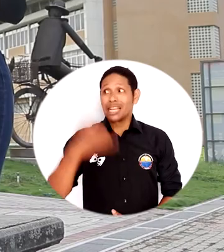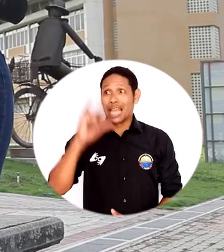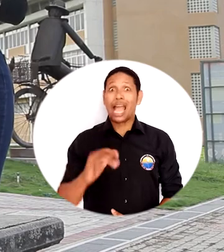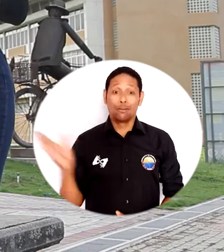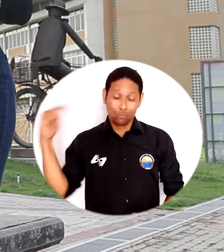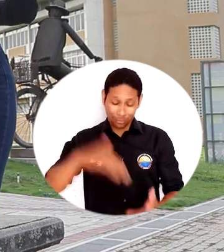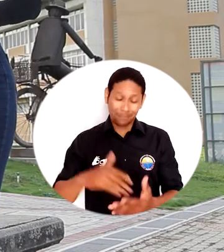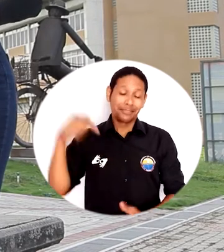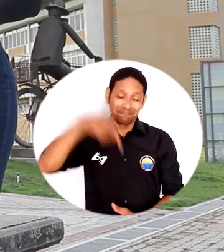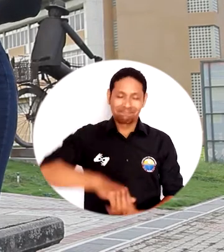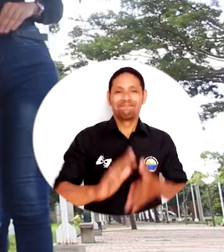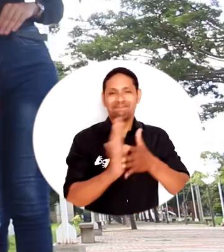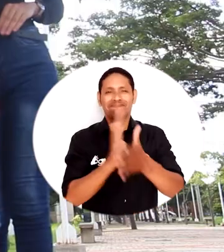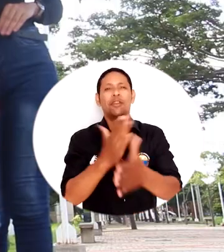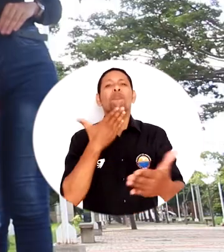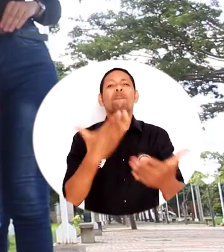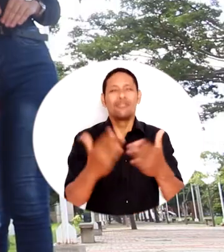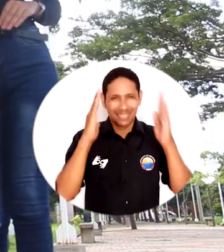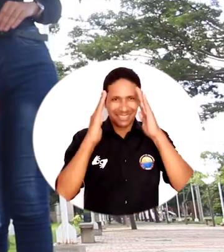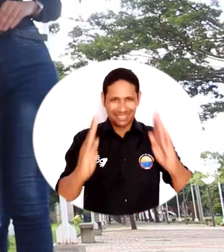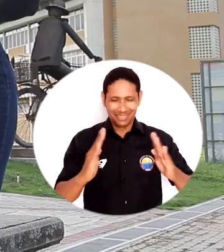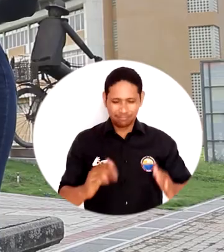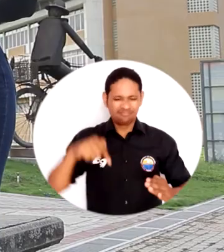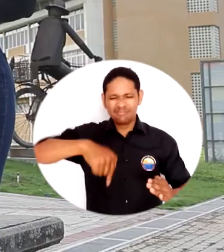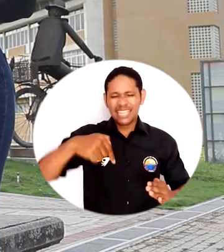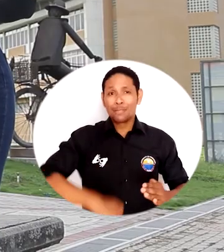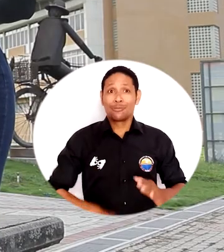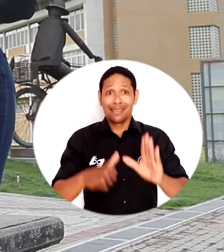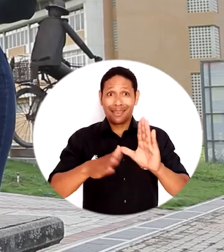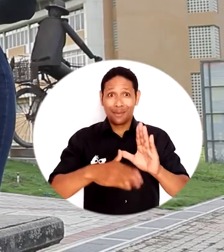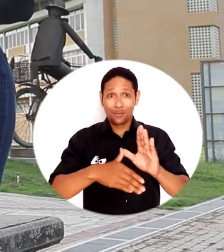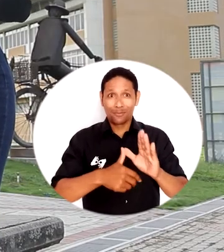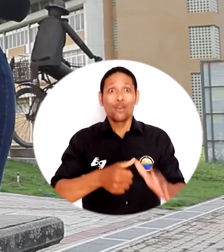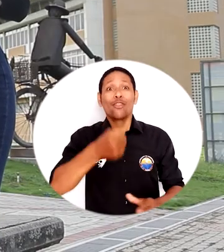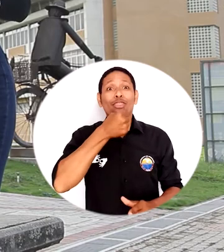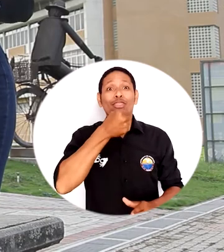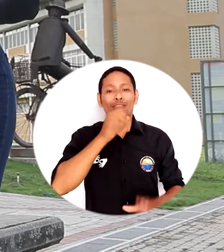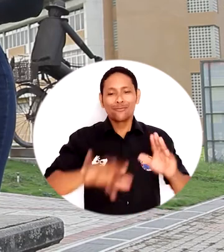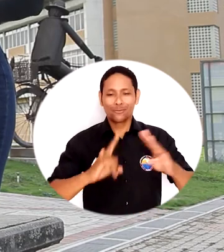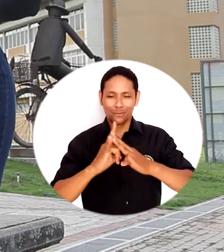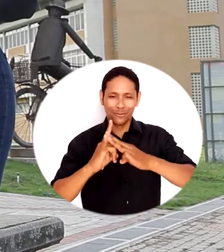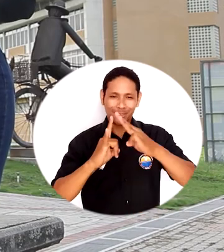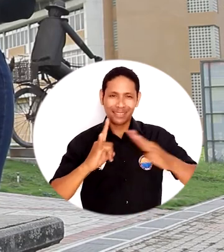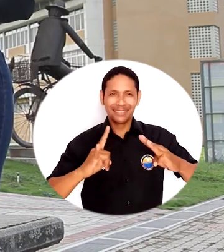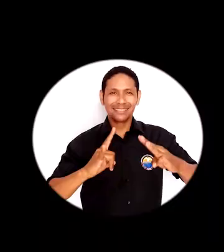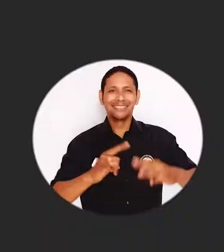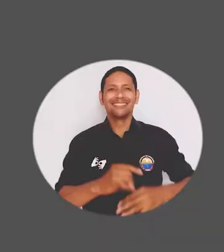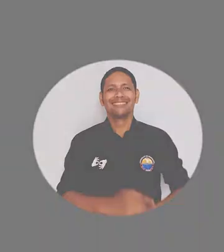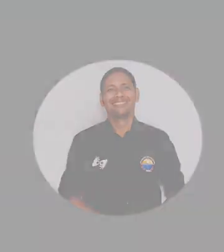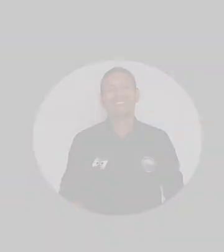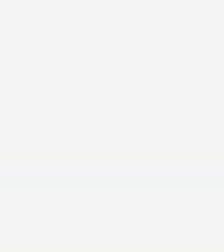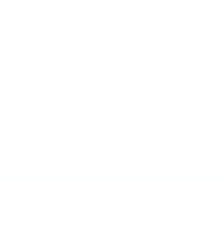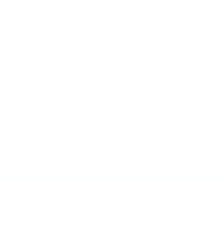Ya estamos de vuelta con ustedes, gracias por su sintonía. Están viendo el Campus TV, programa institucional de la Universidad del Magdalena.